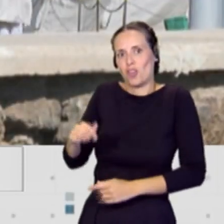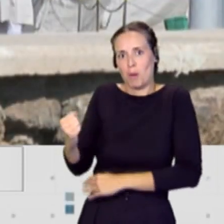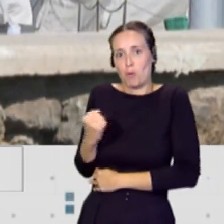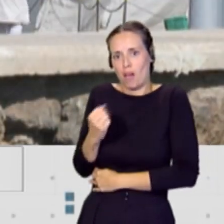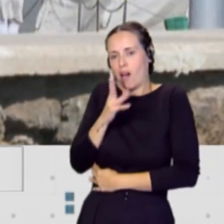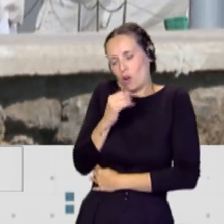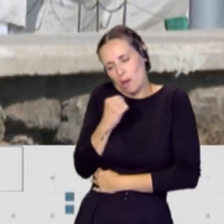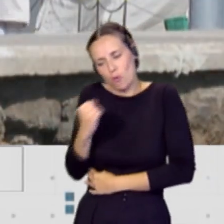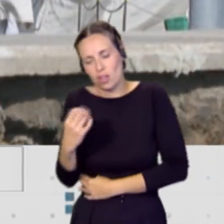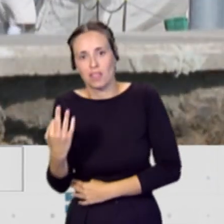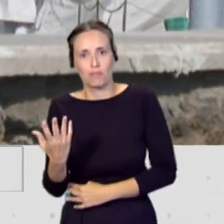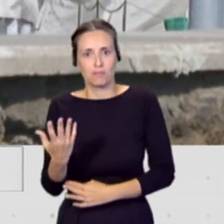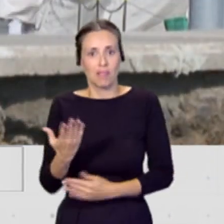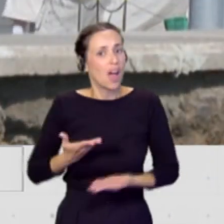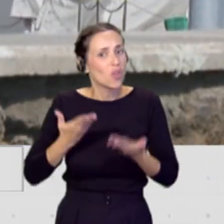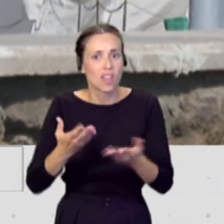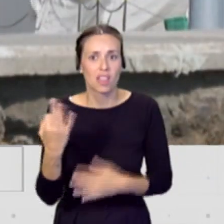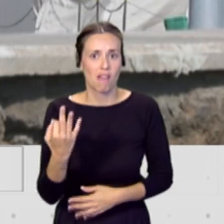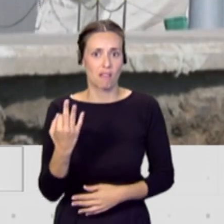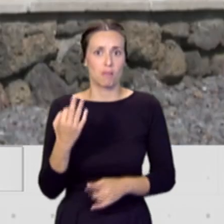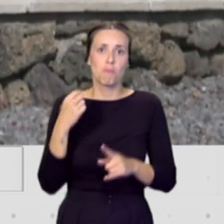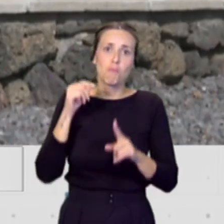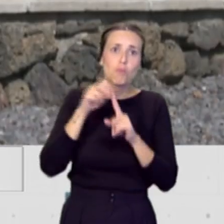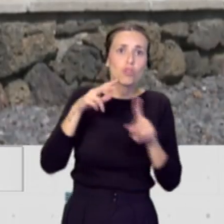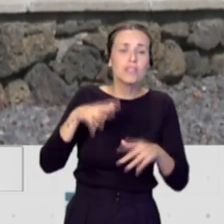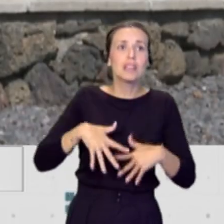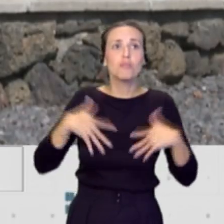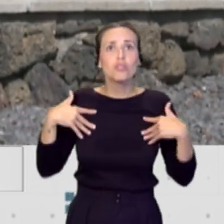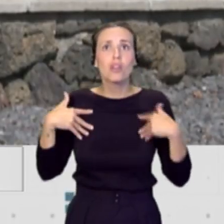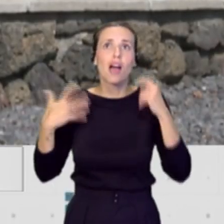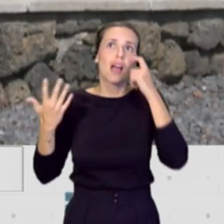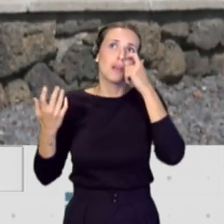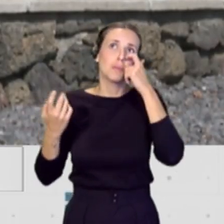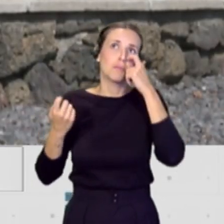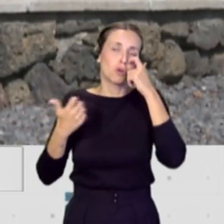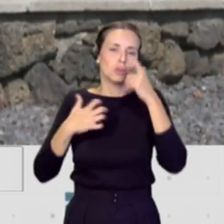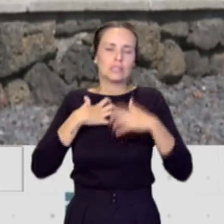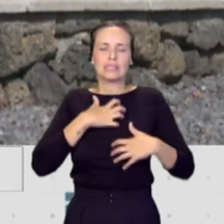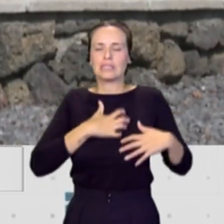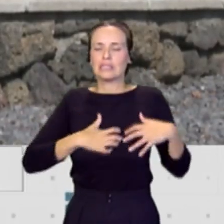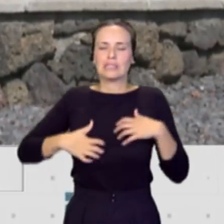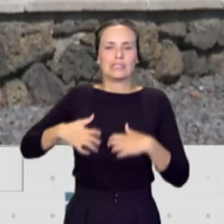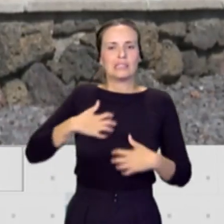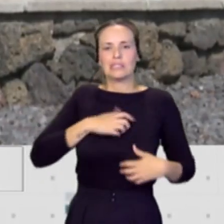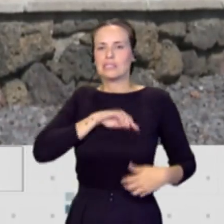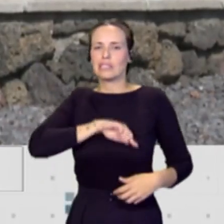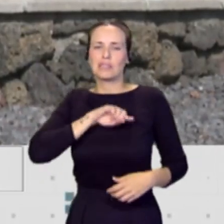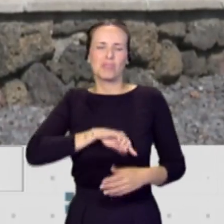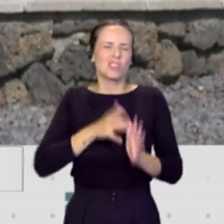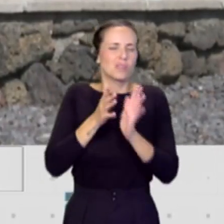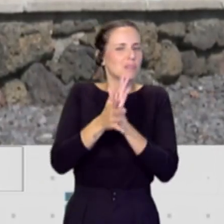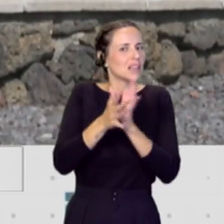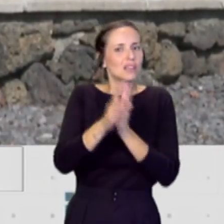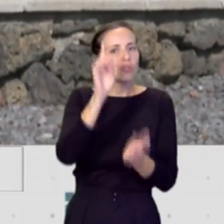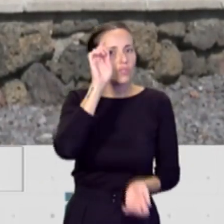tenemos que ayudarlos. Emocionalmente te desatran muchos sentimientos que no saben explicarlo, pero